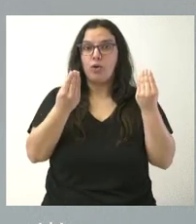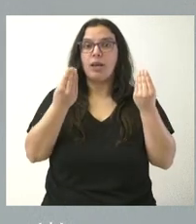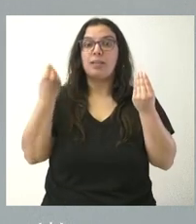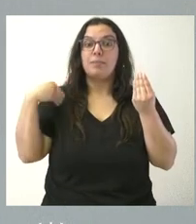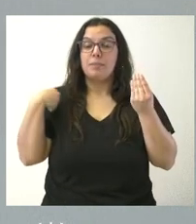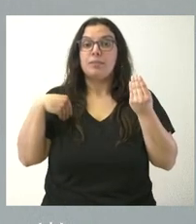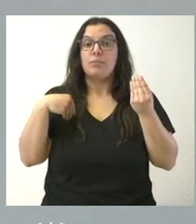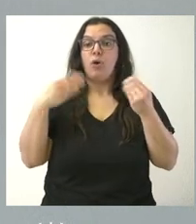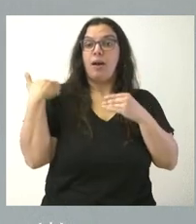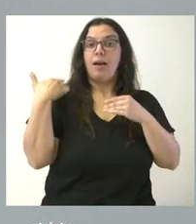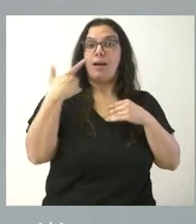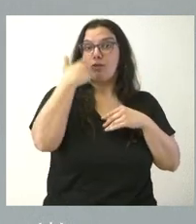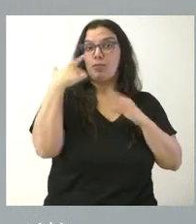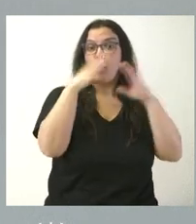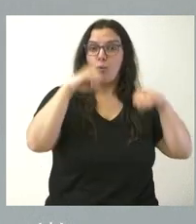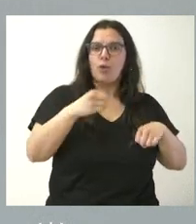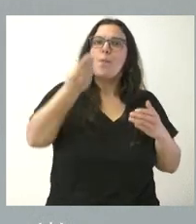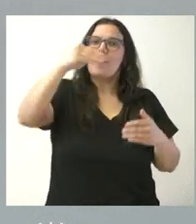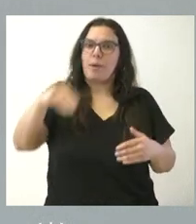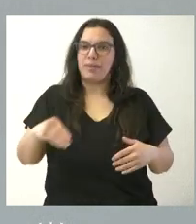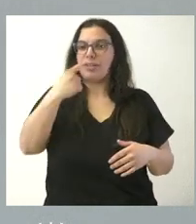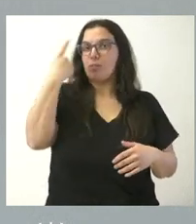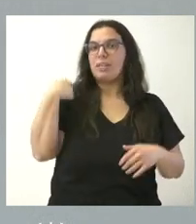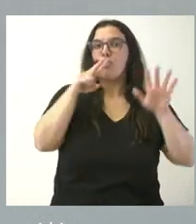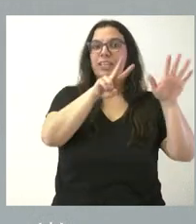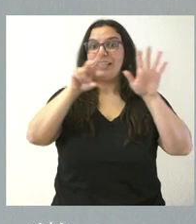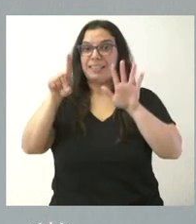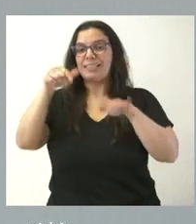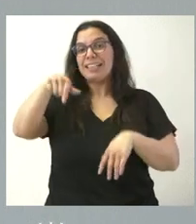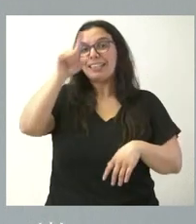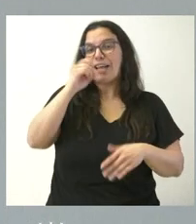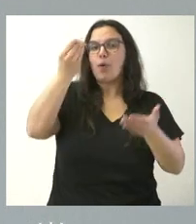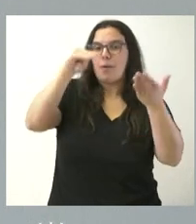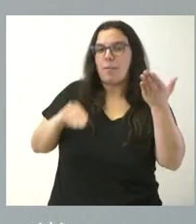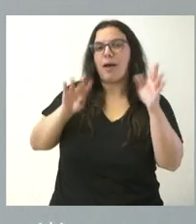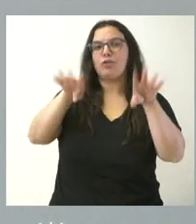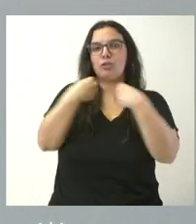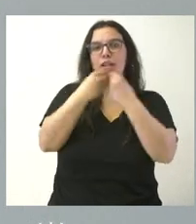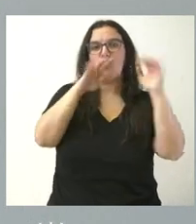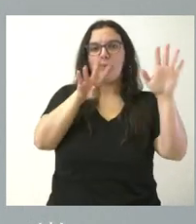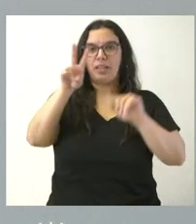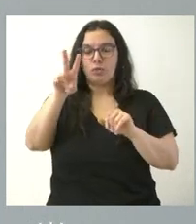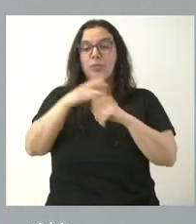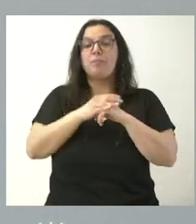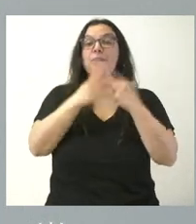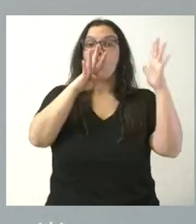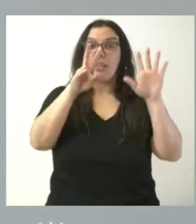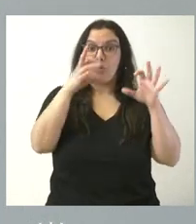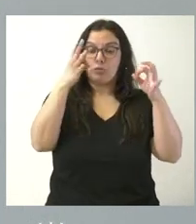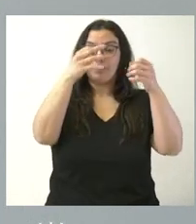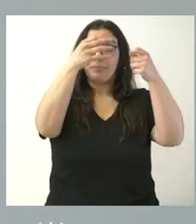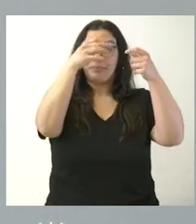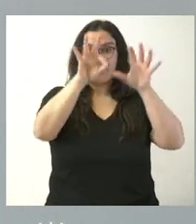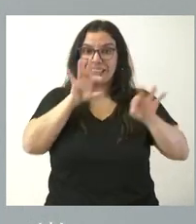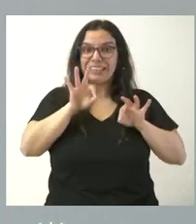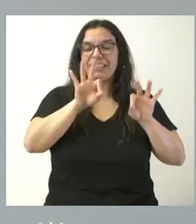acordadas en el año anterior, que fueron 76 y este año son 92. De las 92, 45 van a